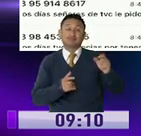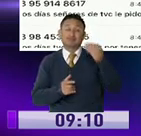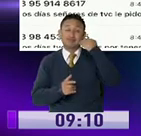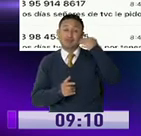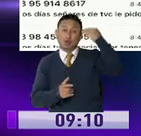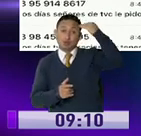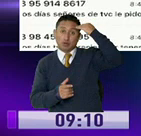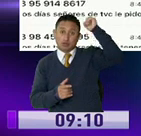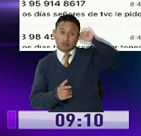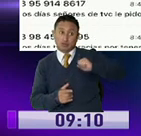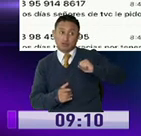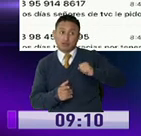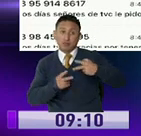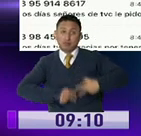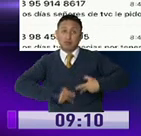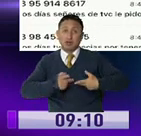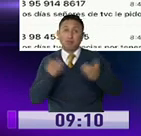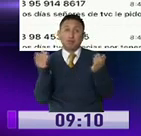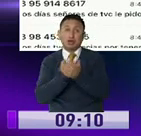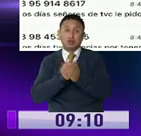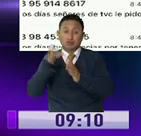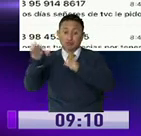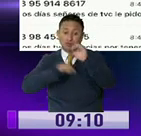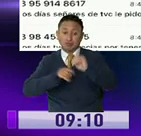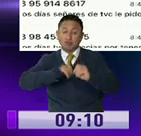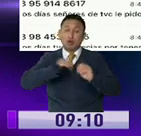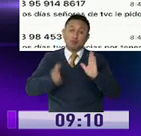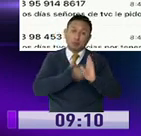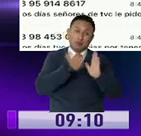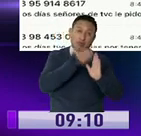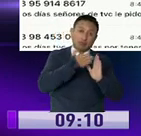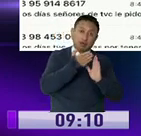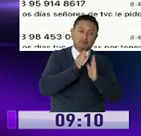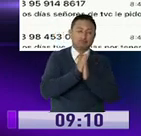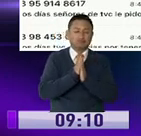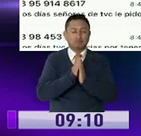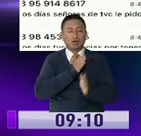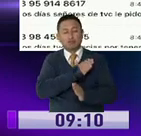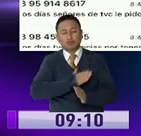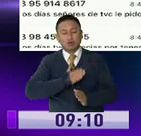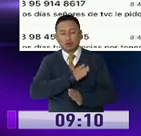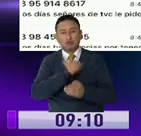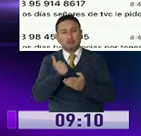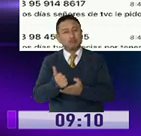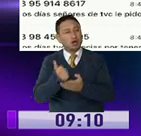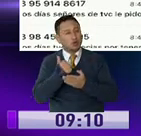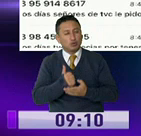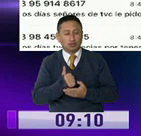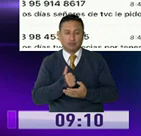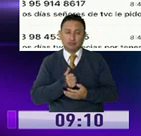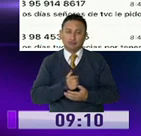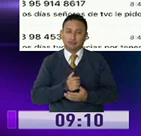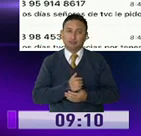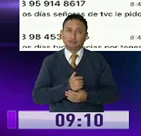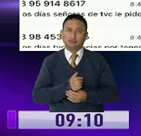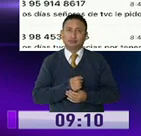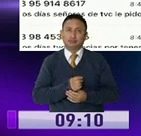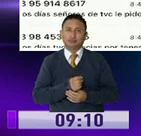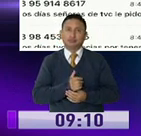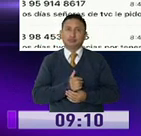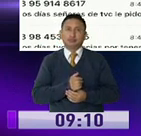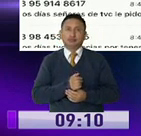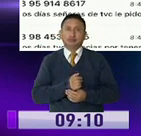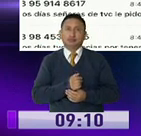que viven de reciclar, la mayoría son albañiles, por favor, la madera más comedida, que alguien nos pueda hacer.